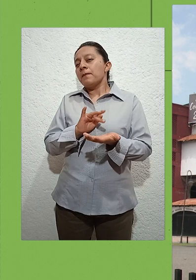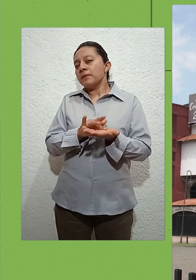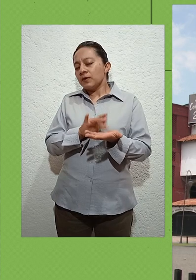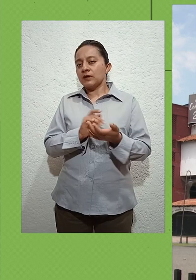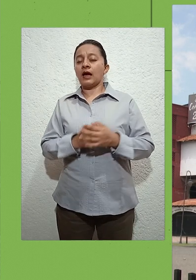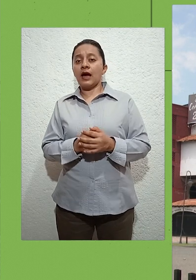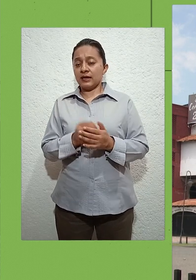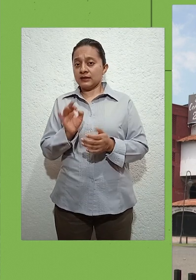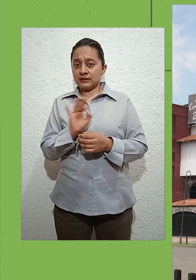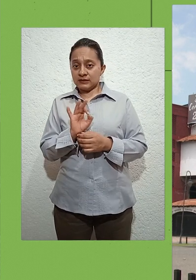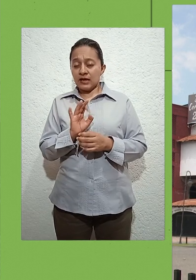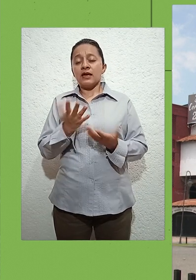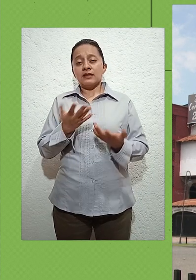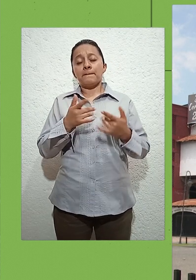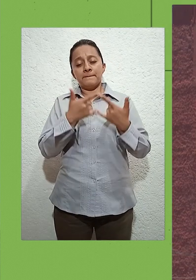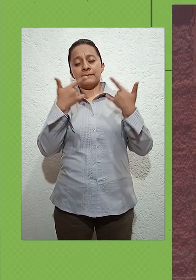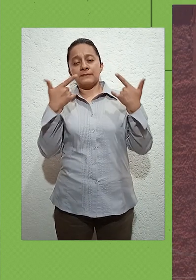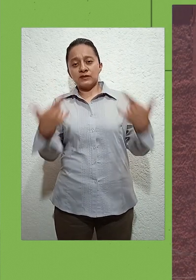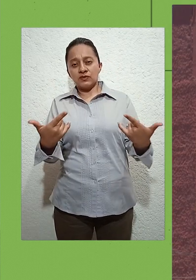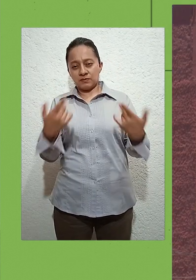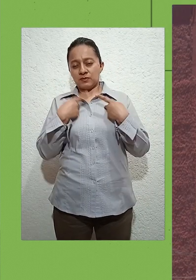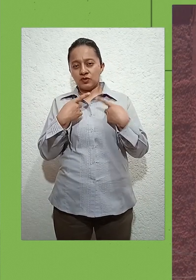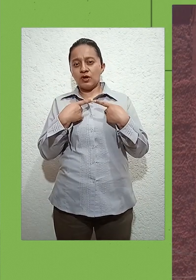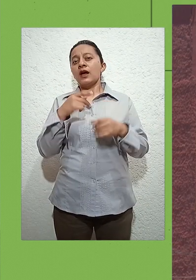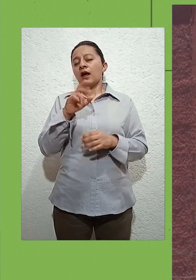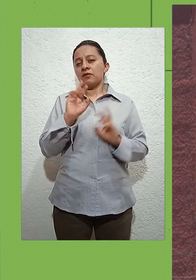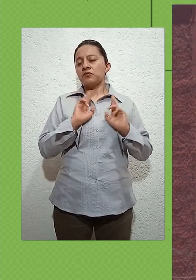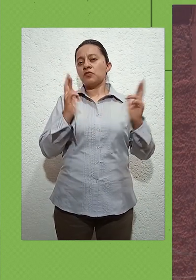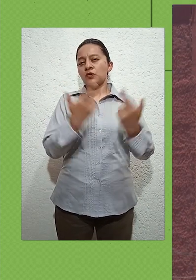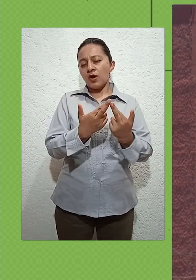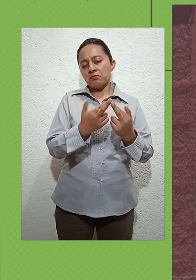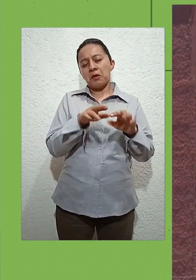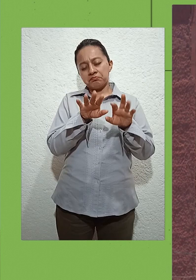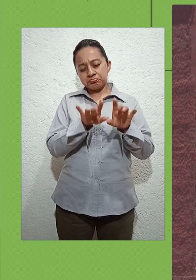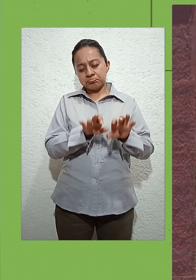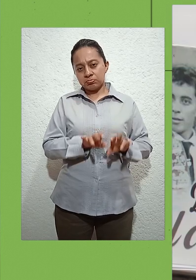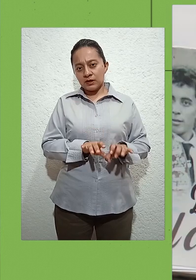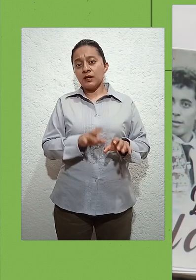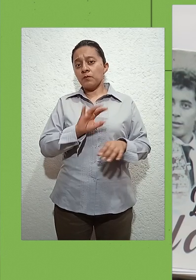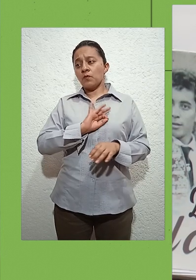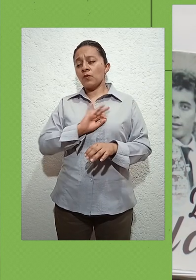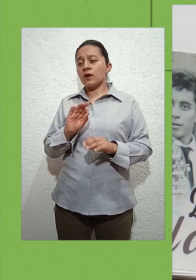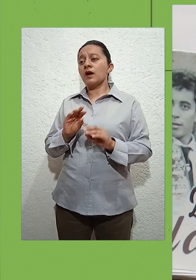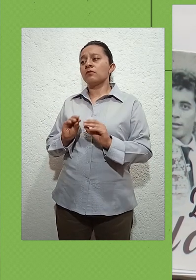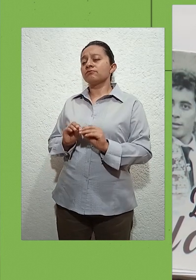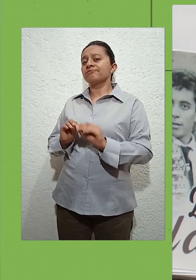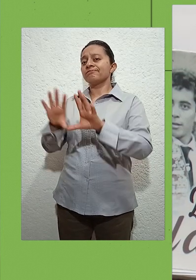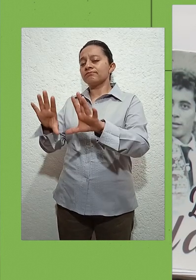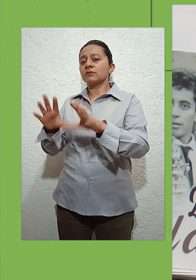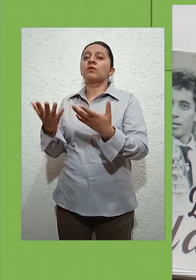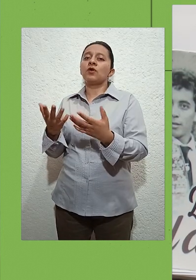expediente, por lo que se han iniciado reuniones con cronistas para integrar los argumentos y razones para que se realice la declaración y